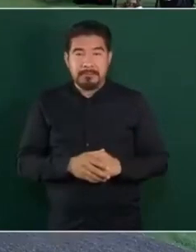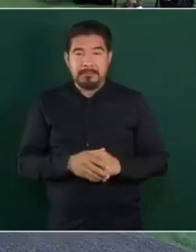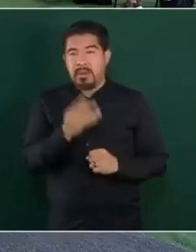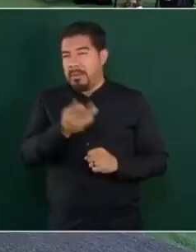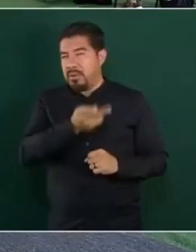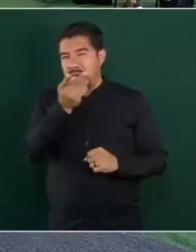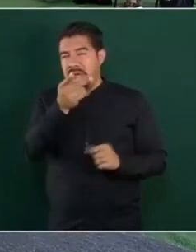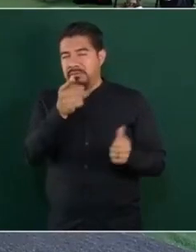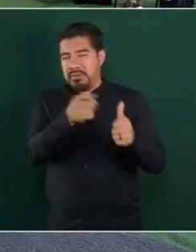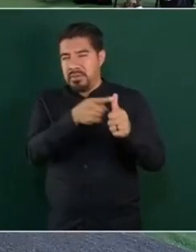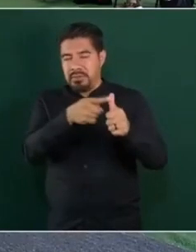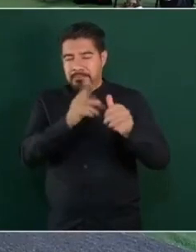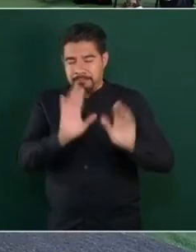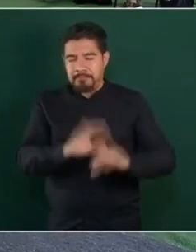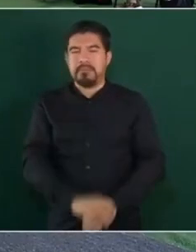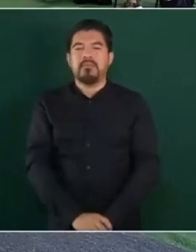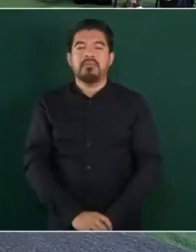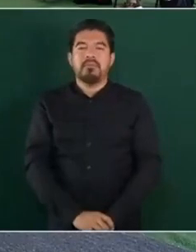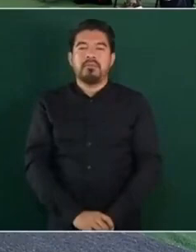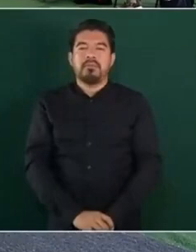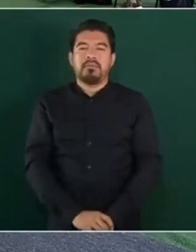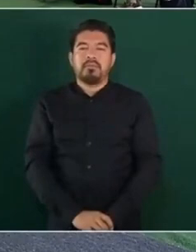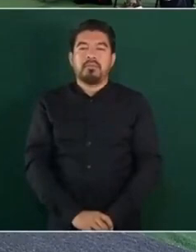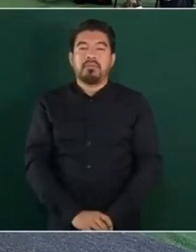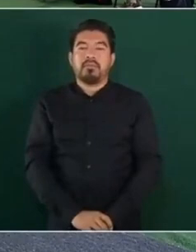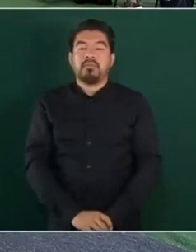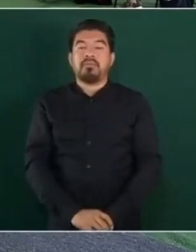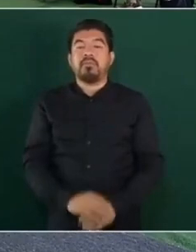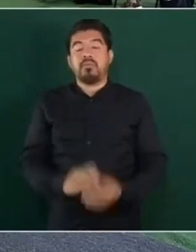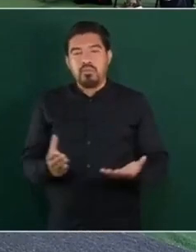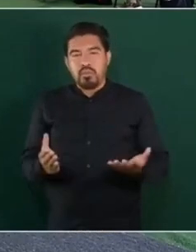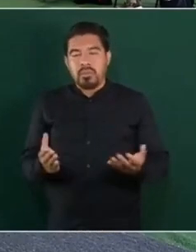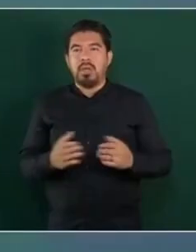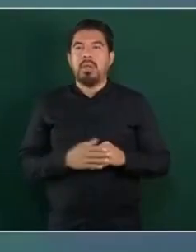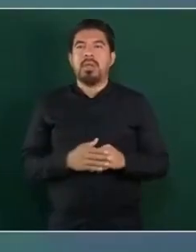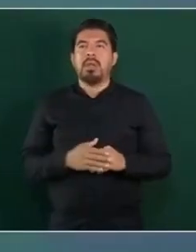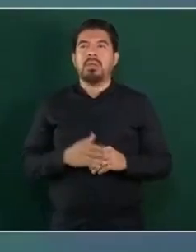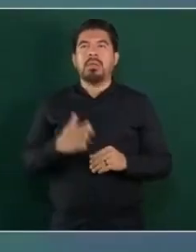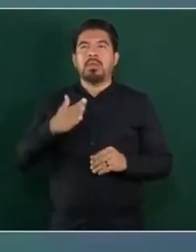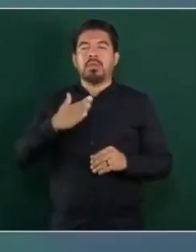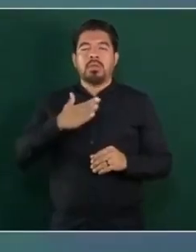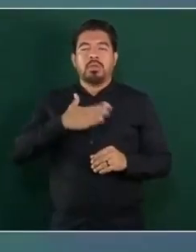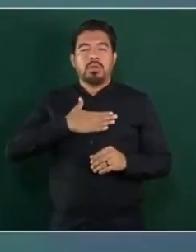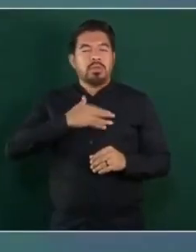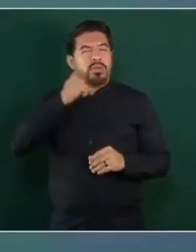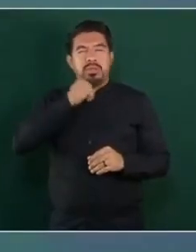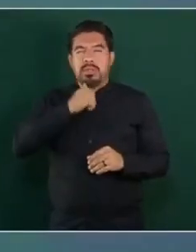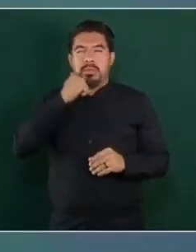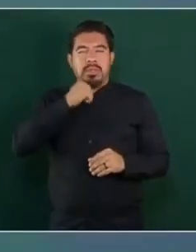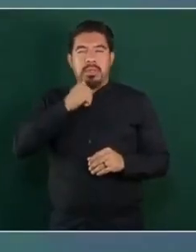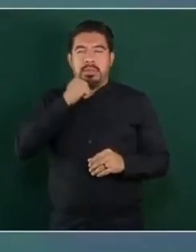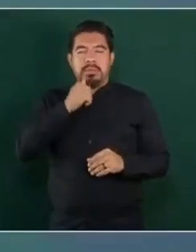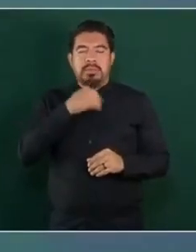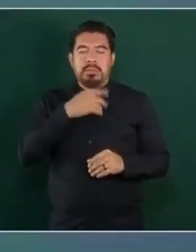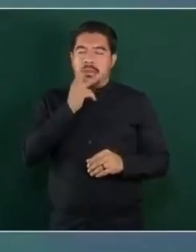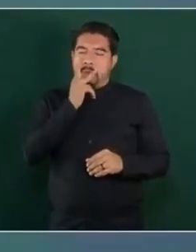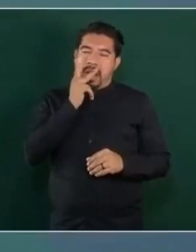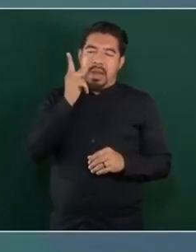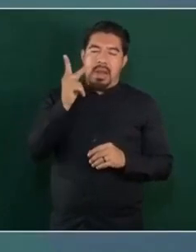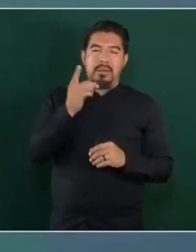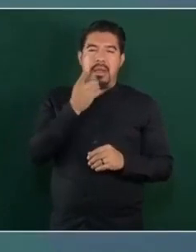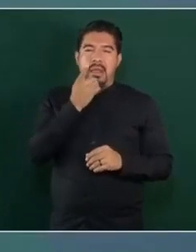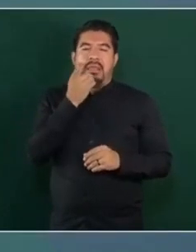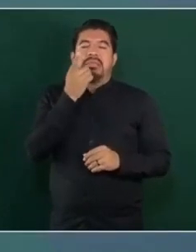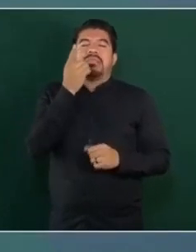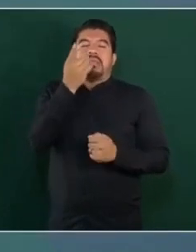sostengo que lo más importante es fortalecer los valores